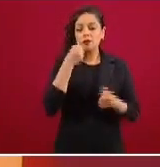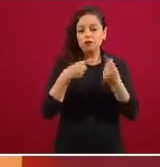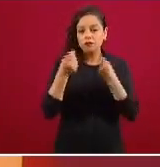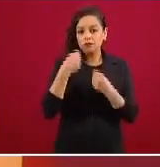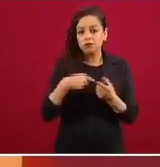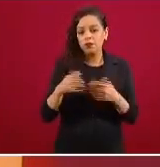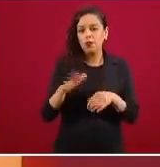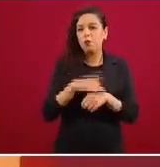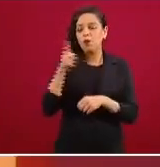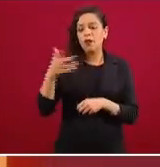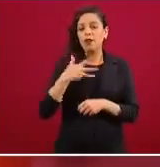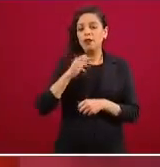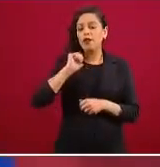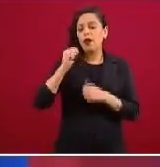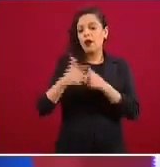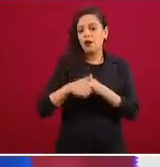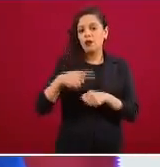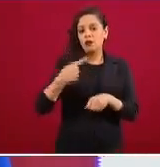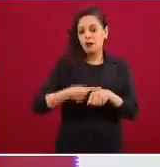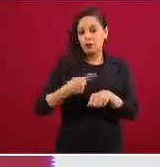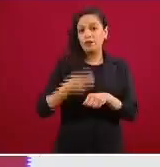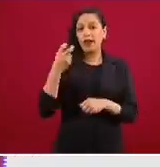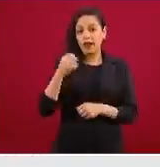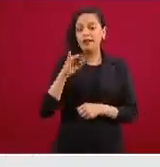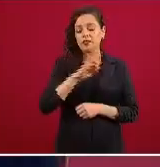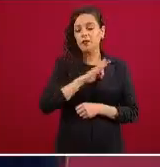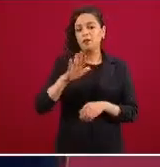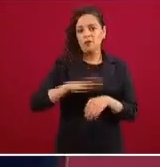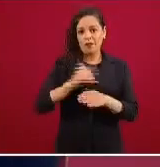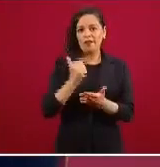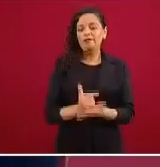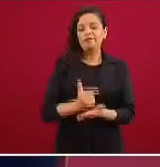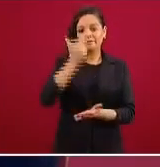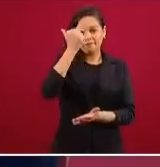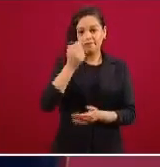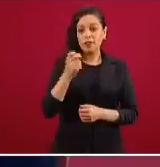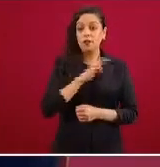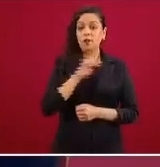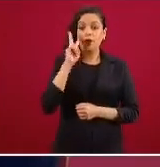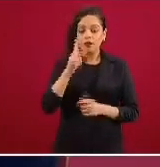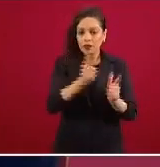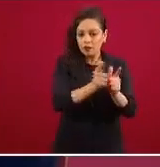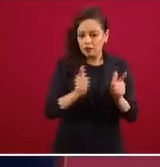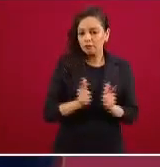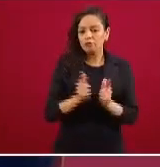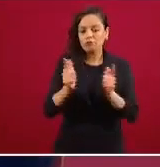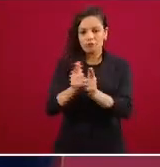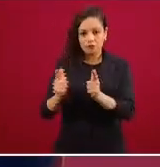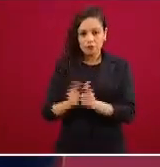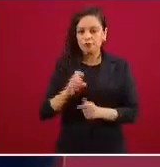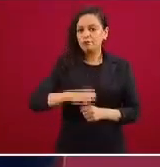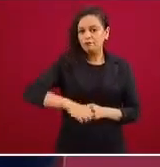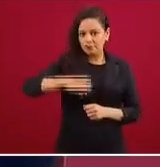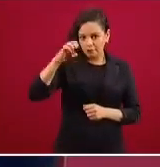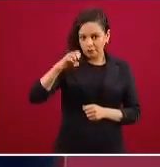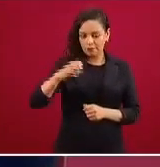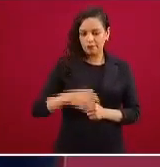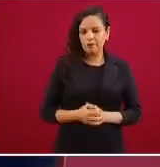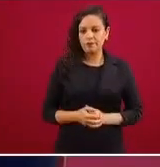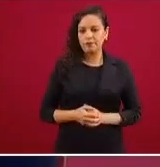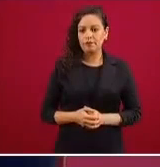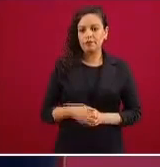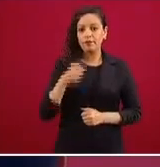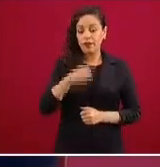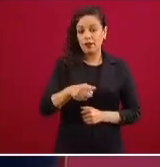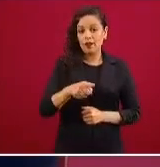tener una mayor probabilidad de complicarse y eso lo vemos en la distribución por edades y lo que hemos notado cada día que permanece constante